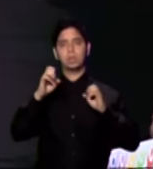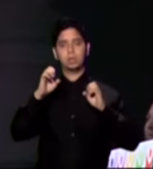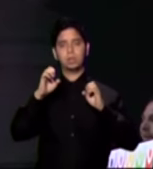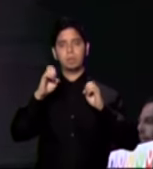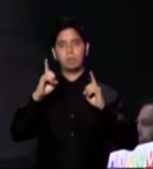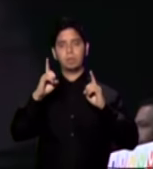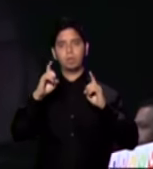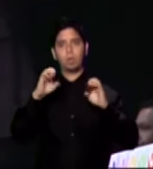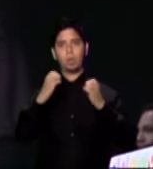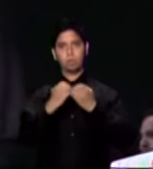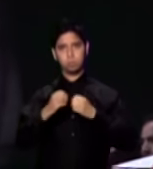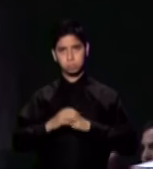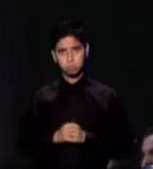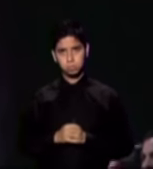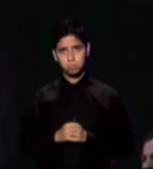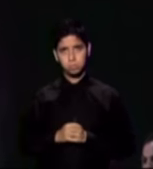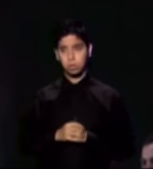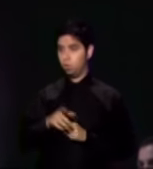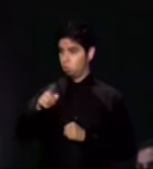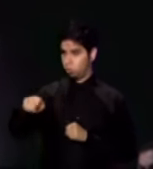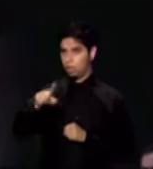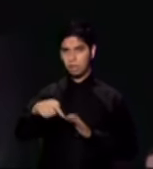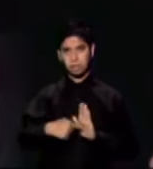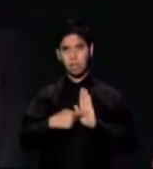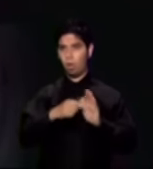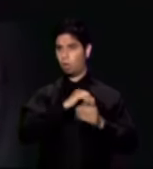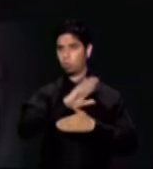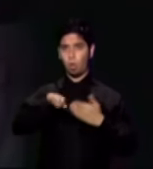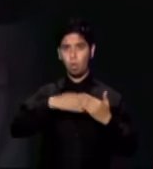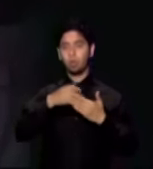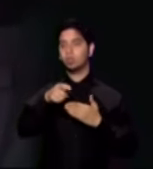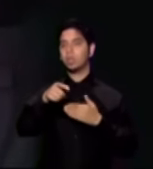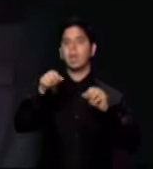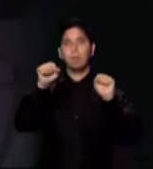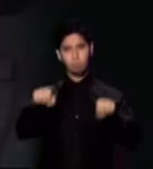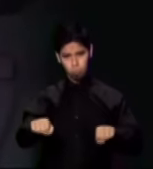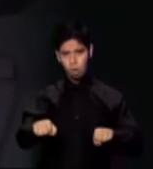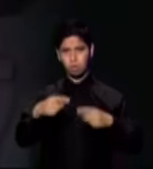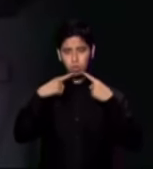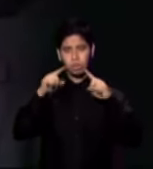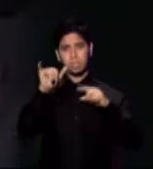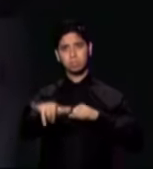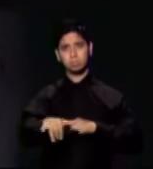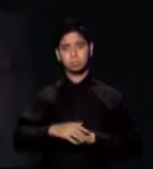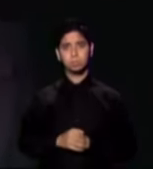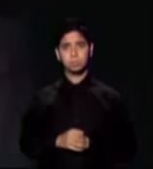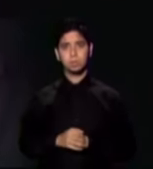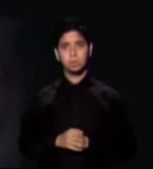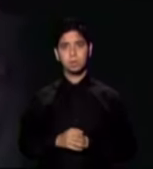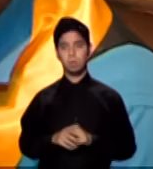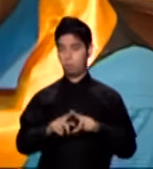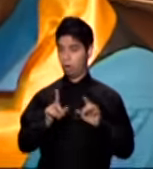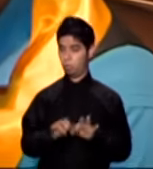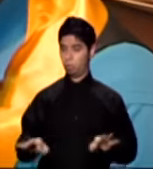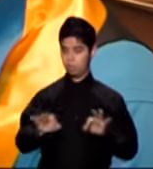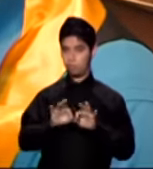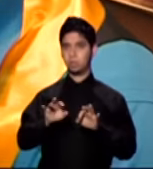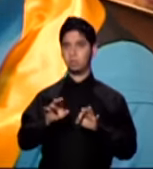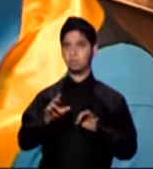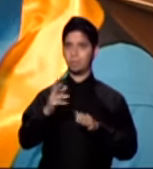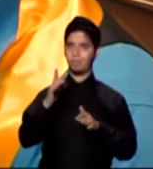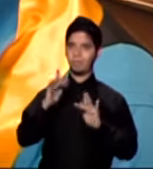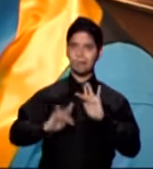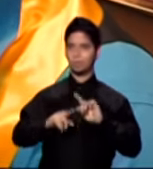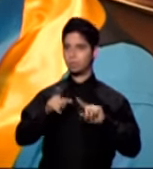dama, aquí está el gobernador. Y ustedes nos han demostrado a todos que ustedes pueden llegar lejos. Ahora les falta llegar lejos. Bueno, es